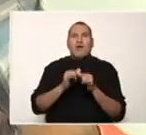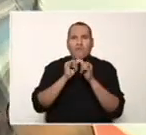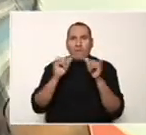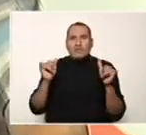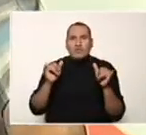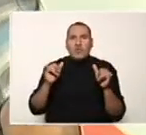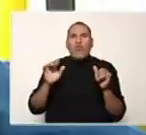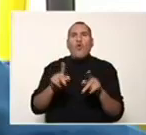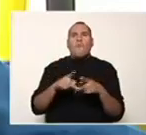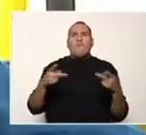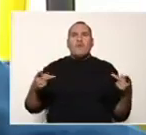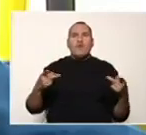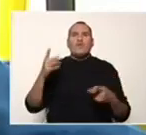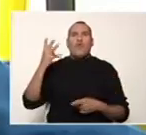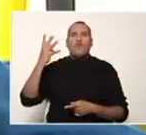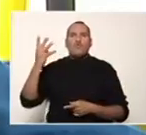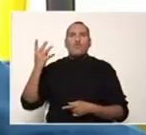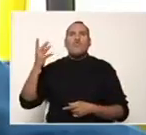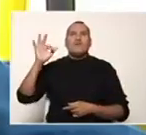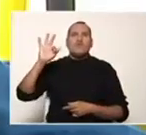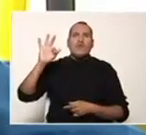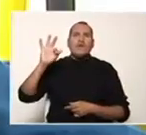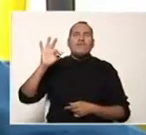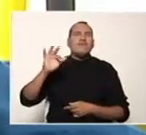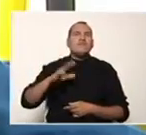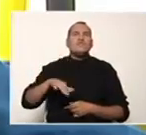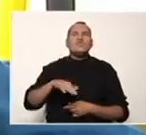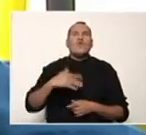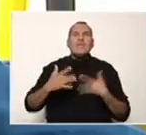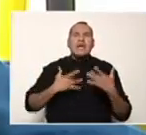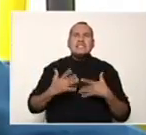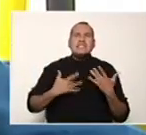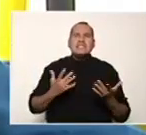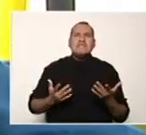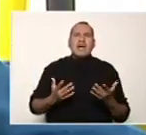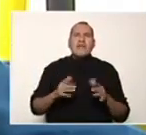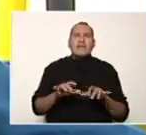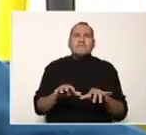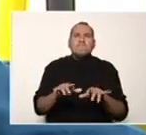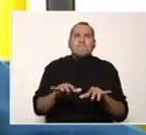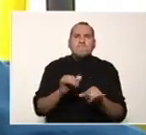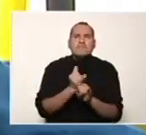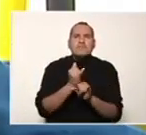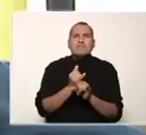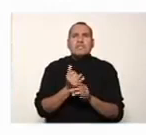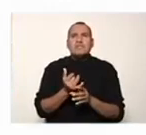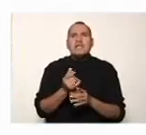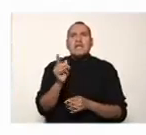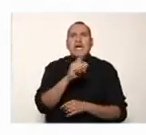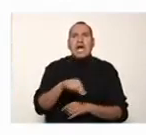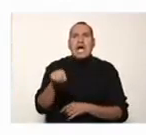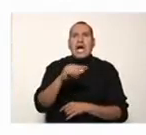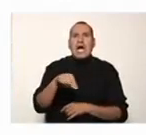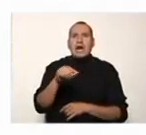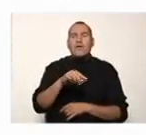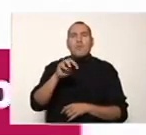4F cuentas que además pueden seguir para conseguir cada una de las actividades y las orientaciones que se dan en el programa arroba